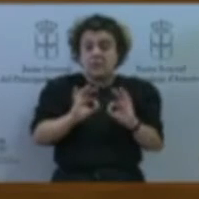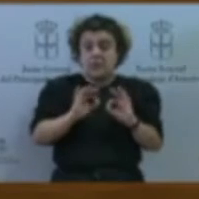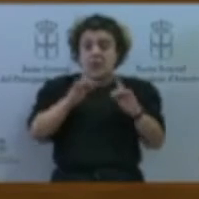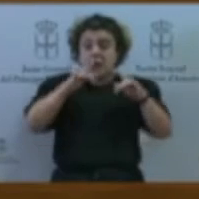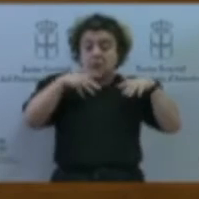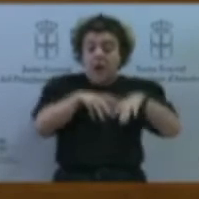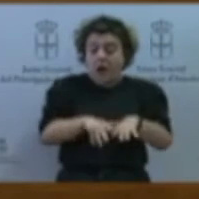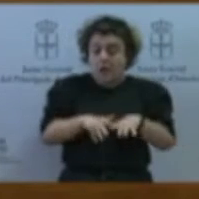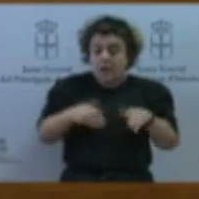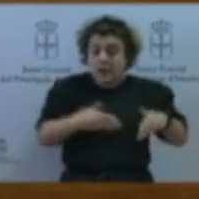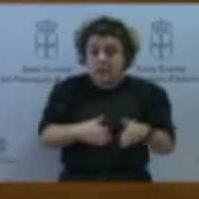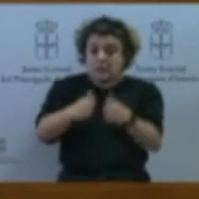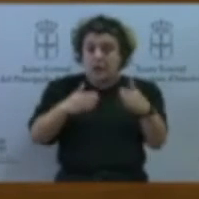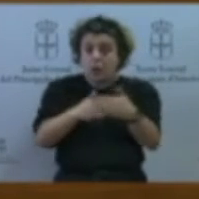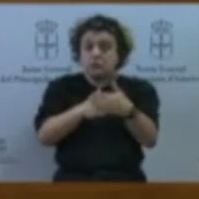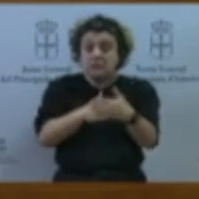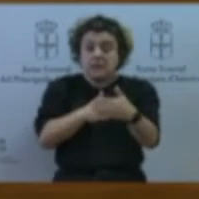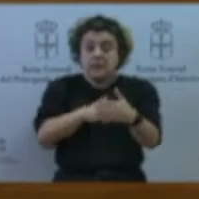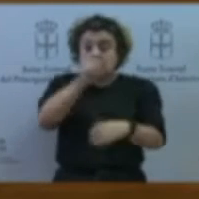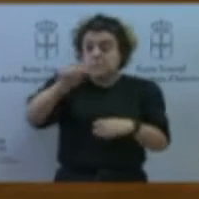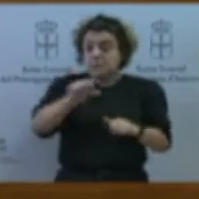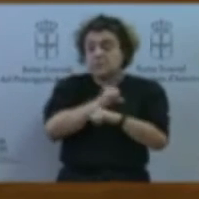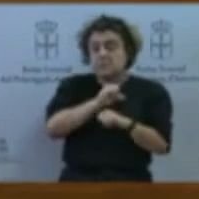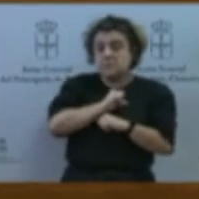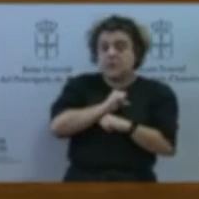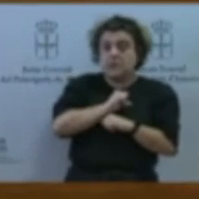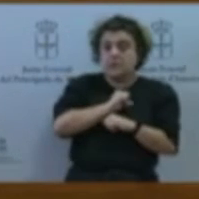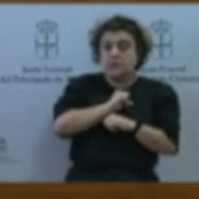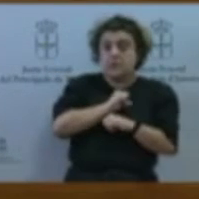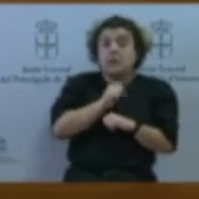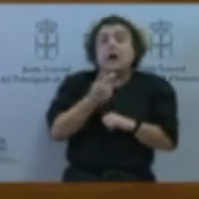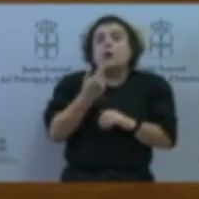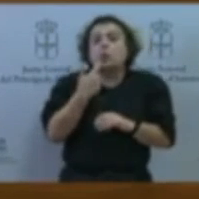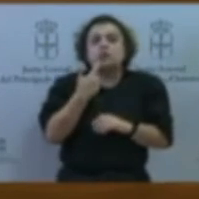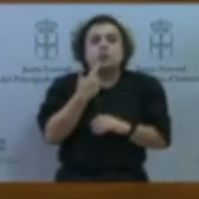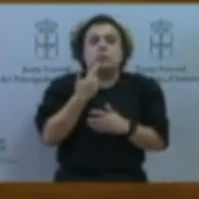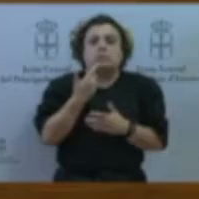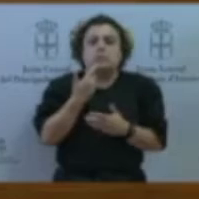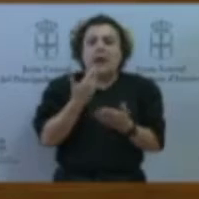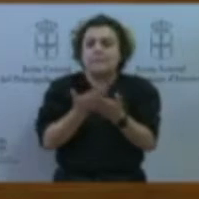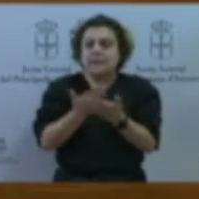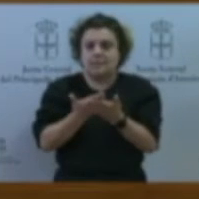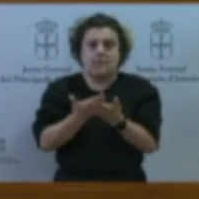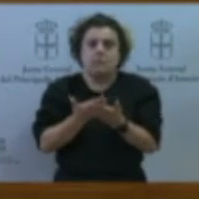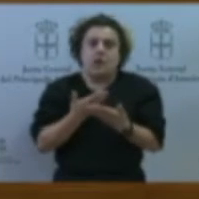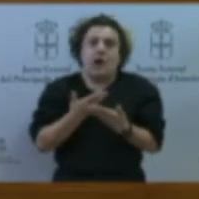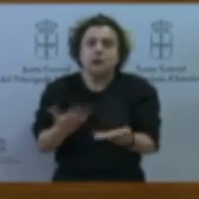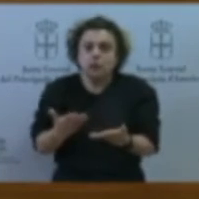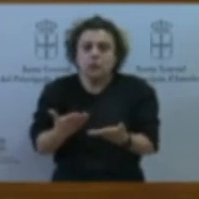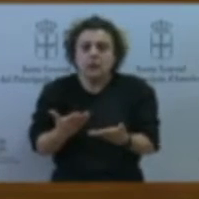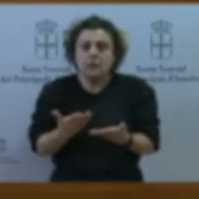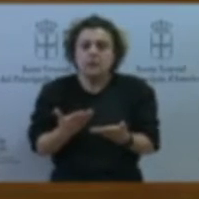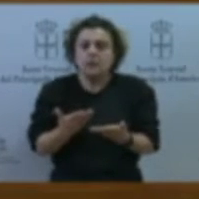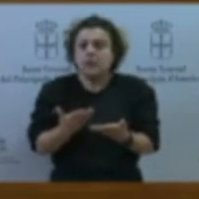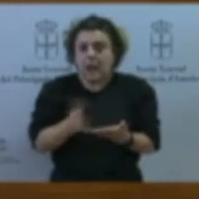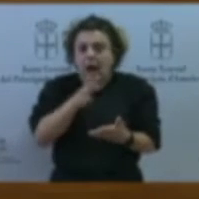económica. Y hay un grito de un SOS que encima es clave en un momento de verano donde se puede